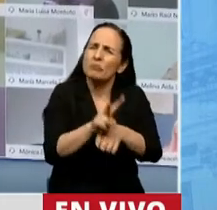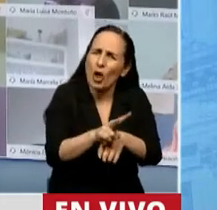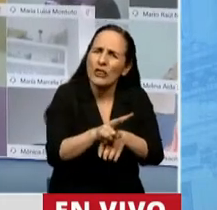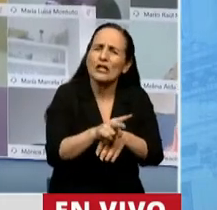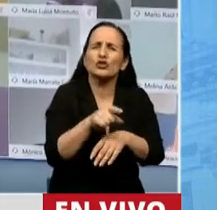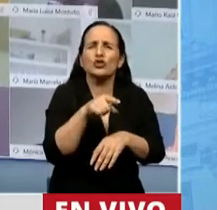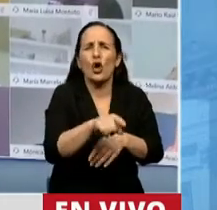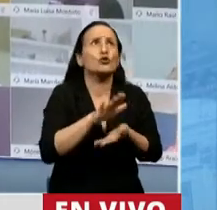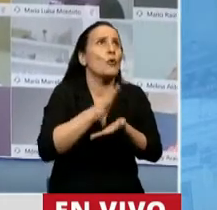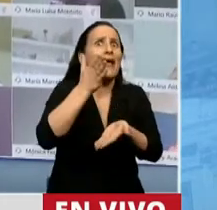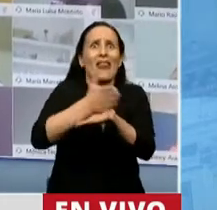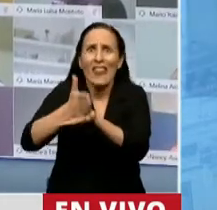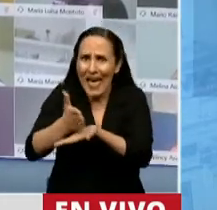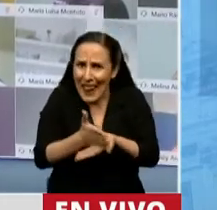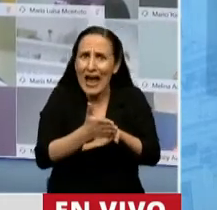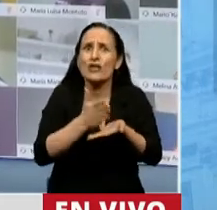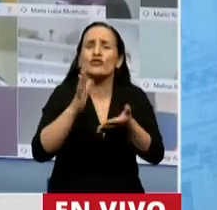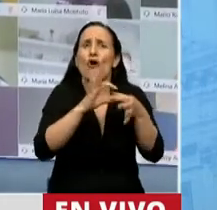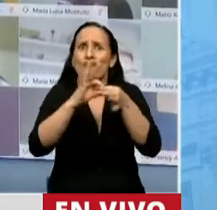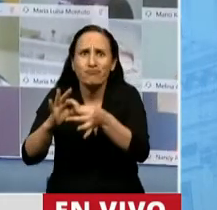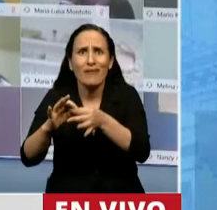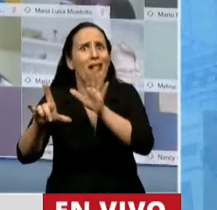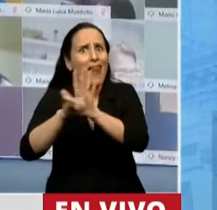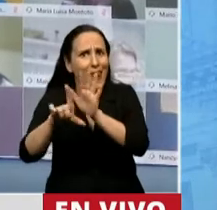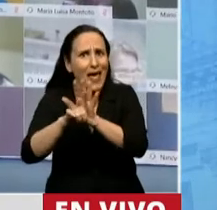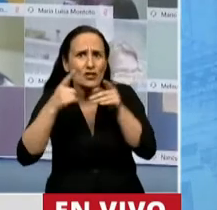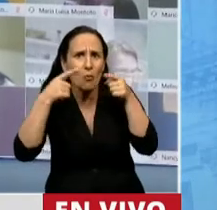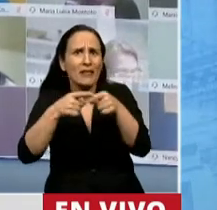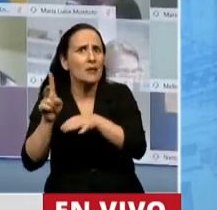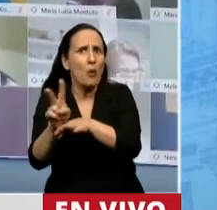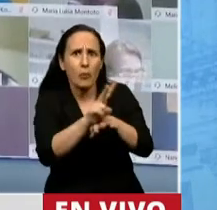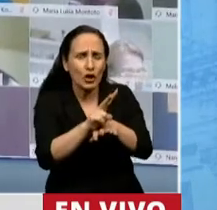dicho, de los derechos y la legislación de tipo protectorio,